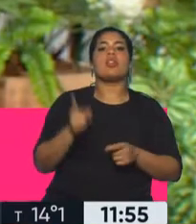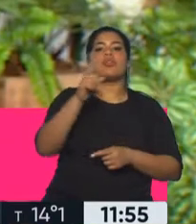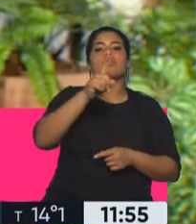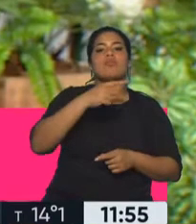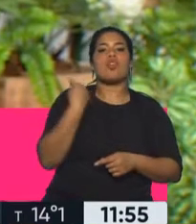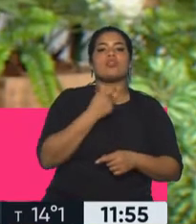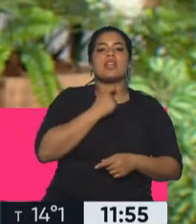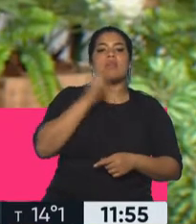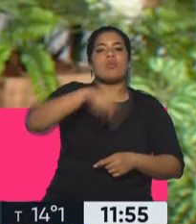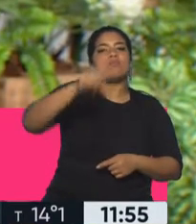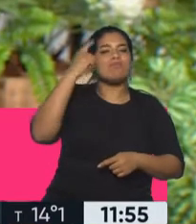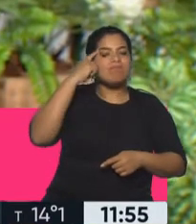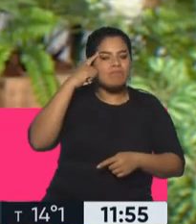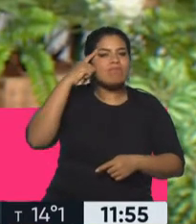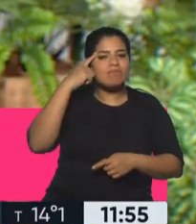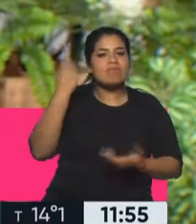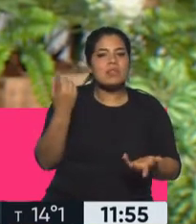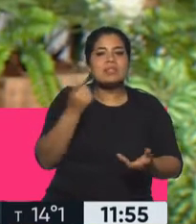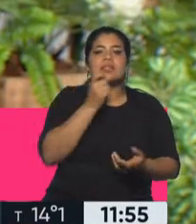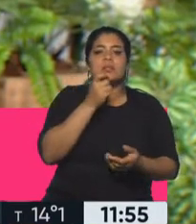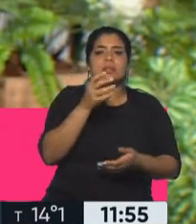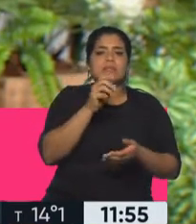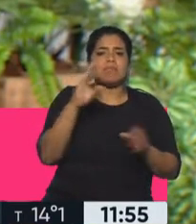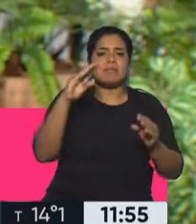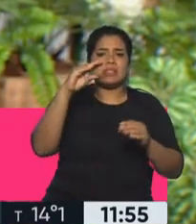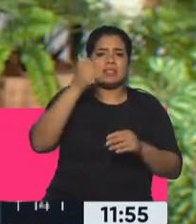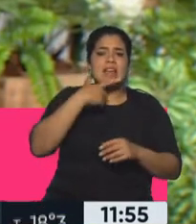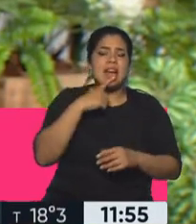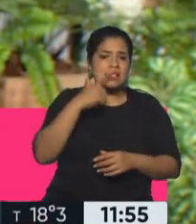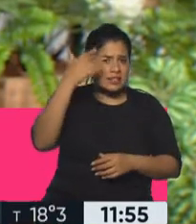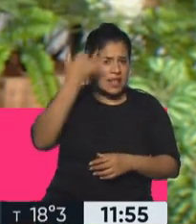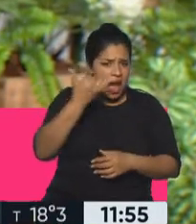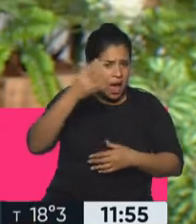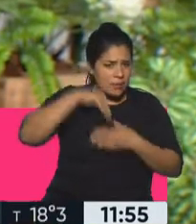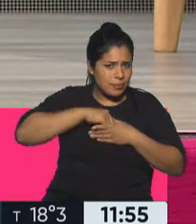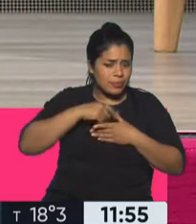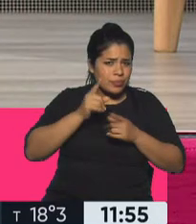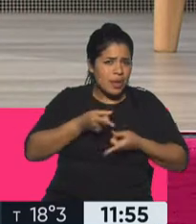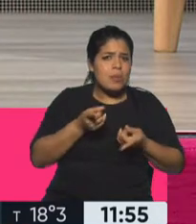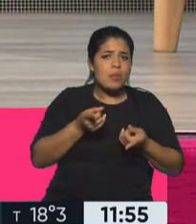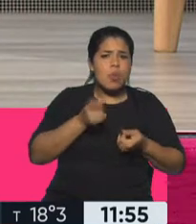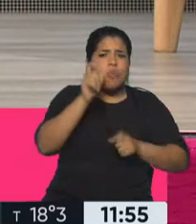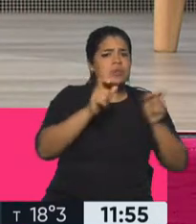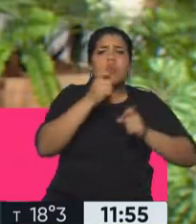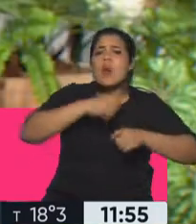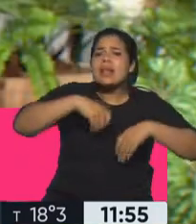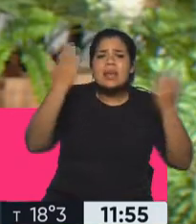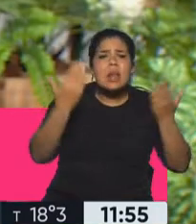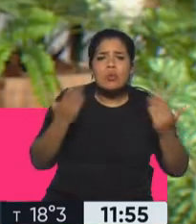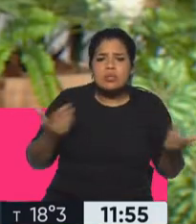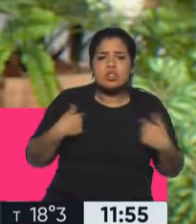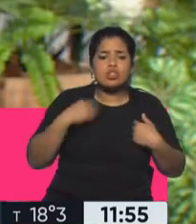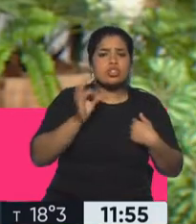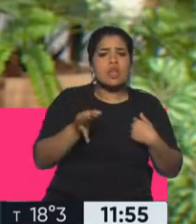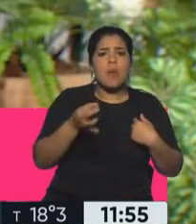chagas más allá del riesgo de contraerlo, sino de esto, pensarlo como posibilidad de que le ocurra a quien tengo al lado y, bueno, ¿qué tengo que